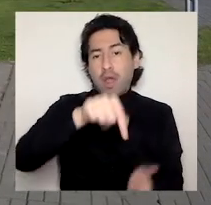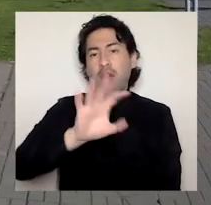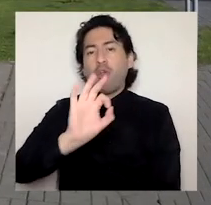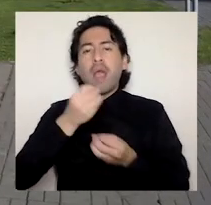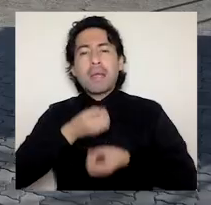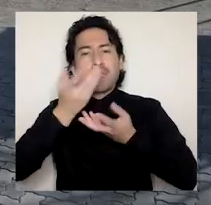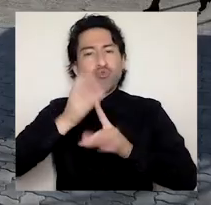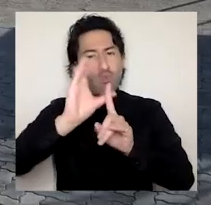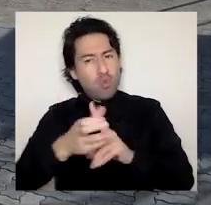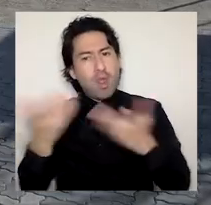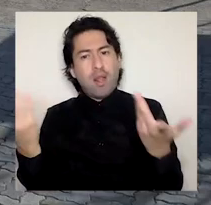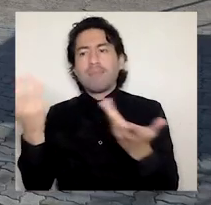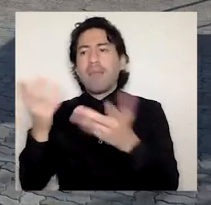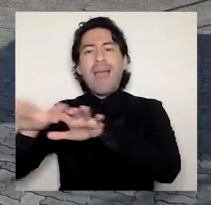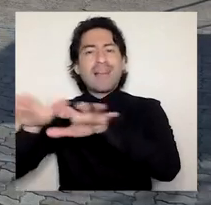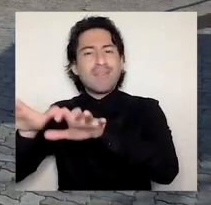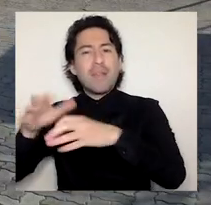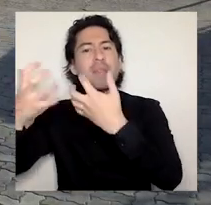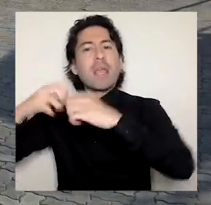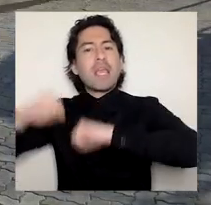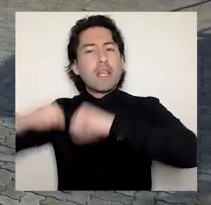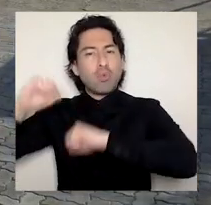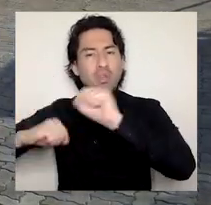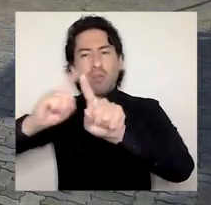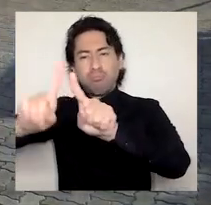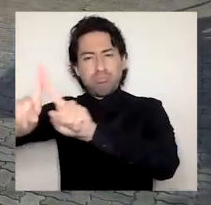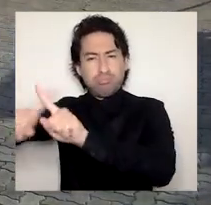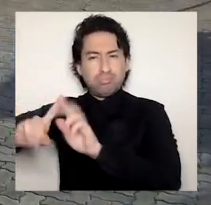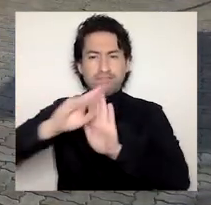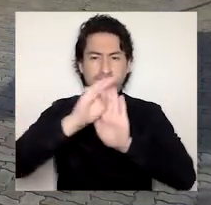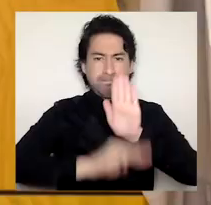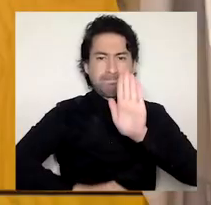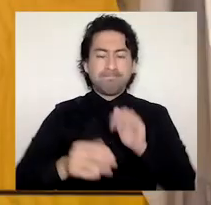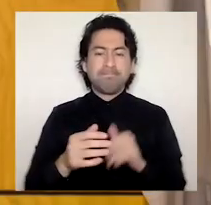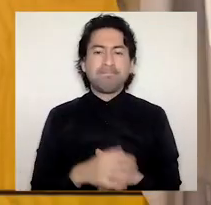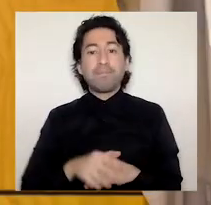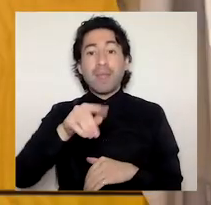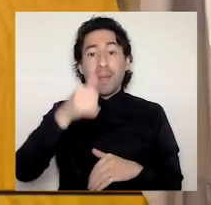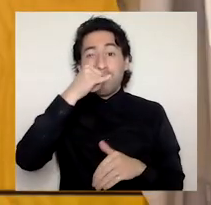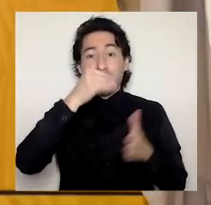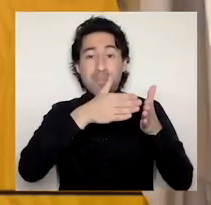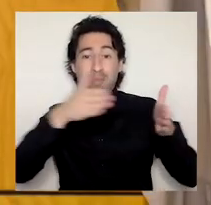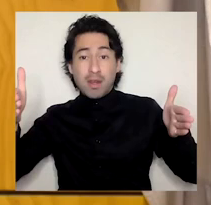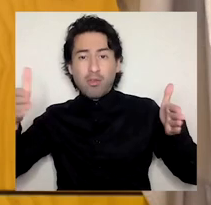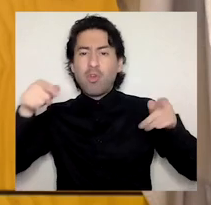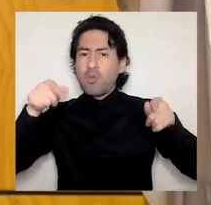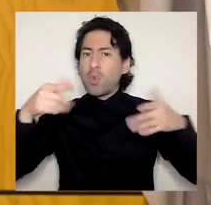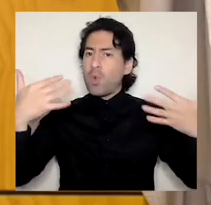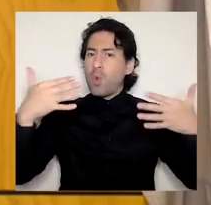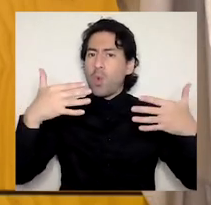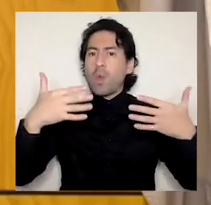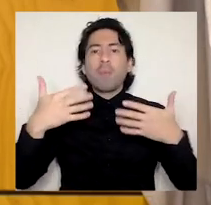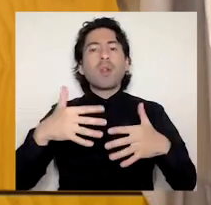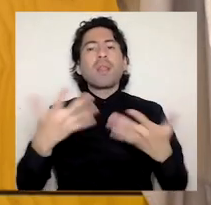las expresiones culturales, las actividades industriales, entre otros aspectos. En este periodo, ha sido prioritaria